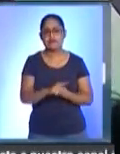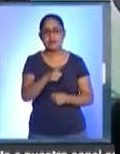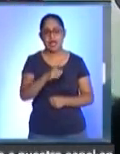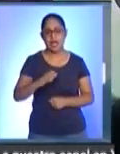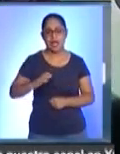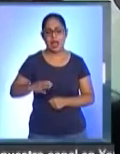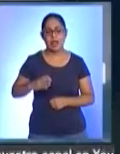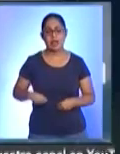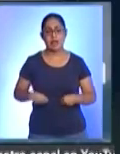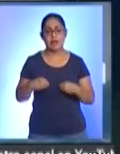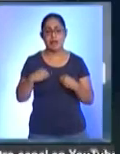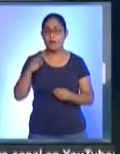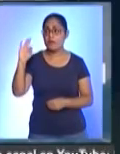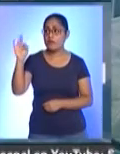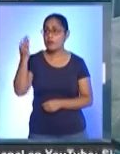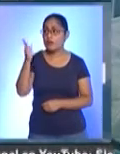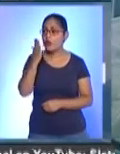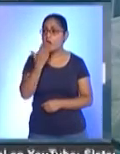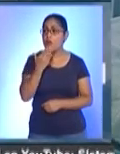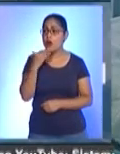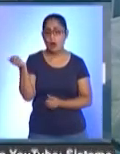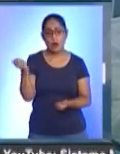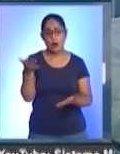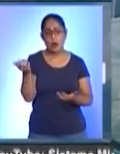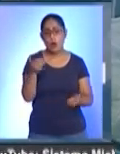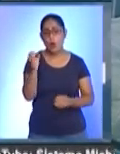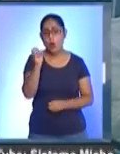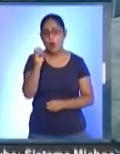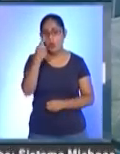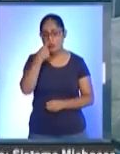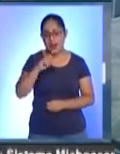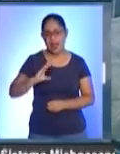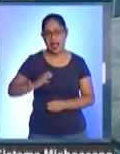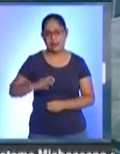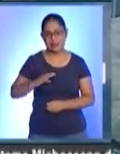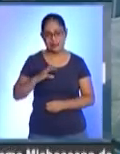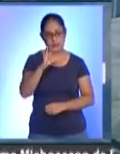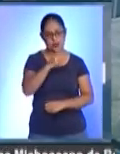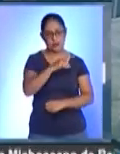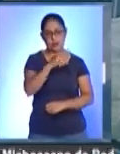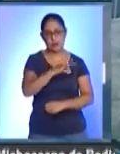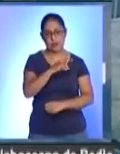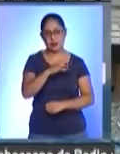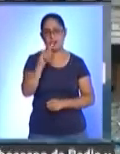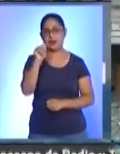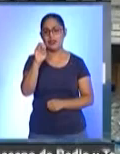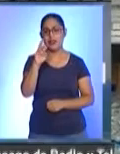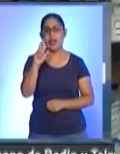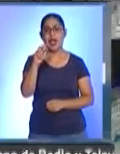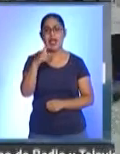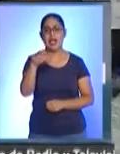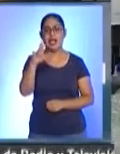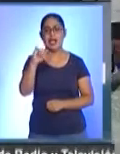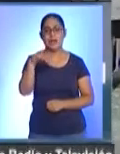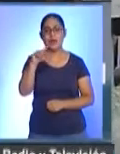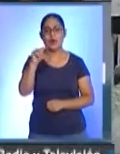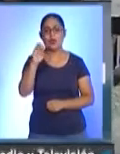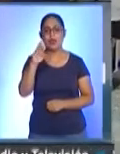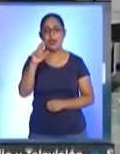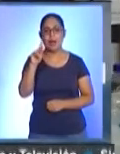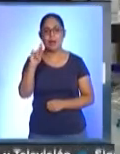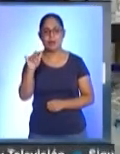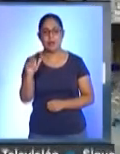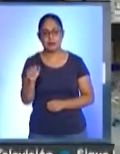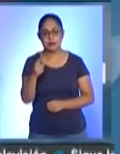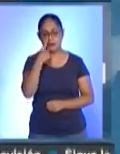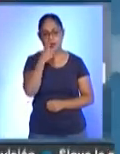Federación no envía los medicamentos necesarios para las quimioterapias. Al respecto habló Carlos Ramos Esquivel, director de Servicios de